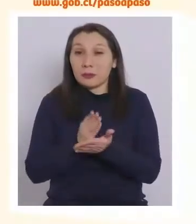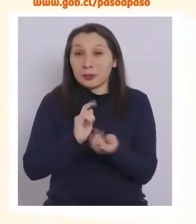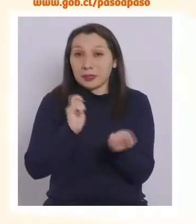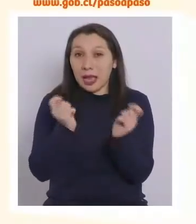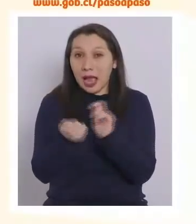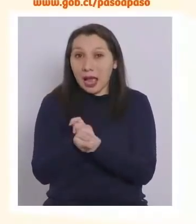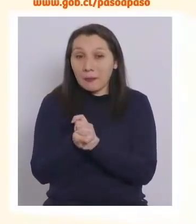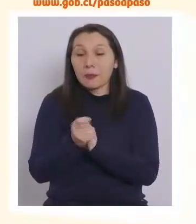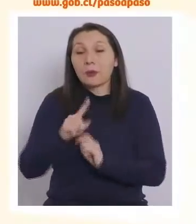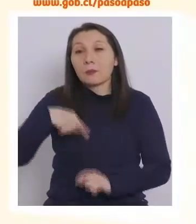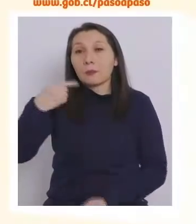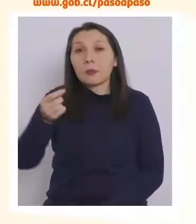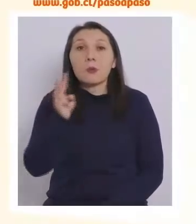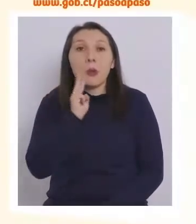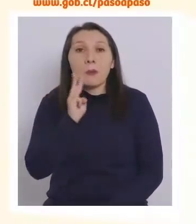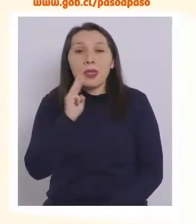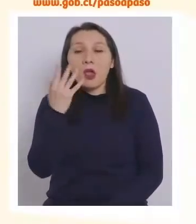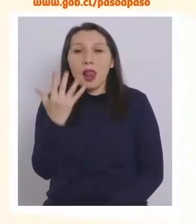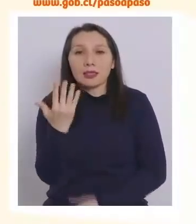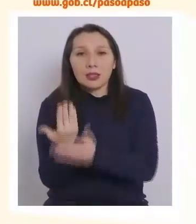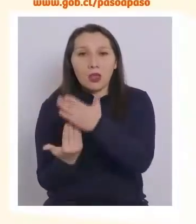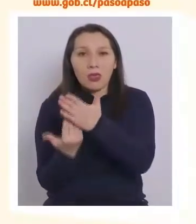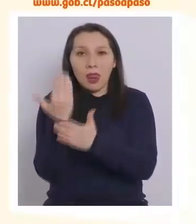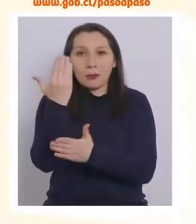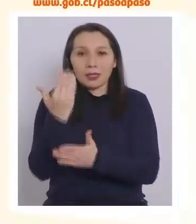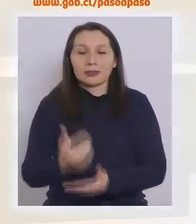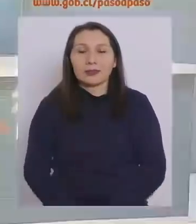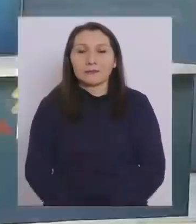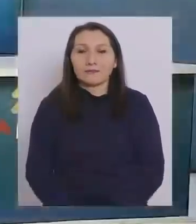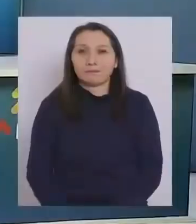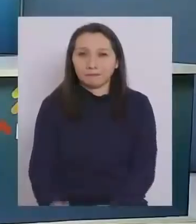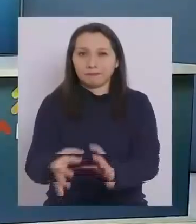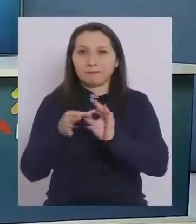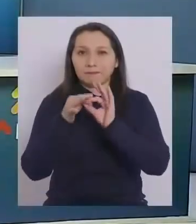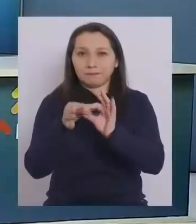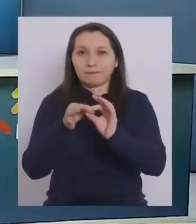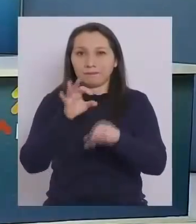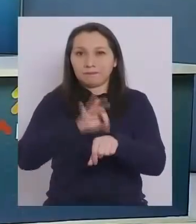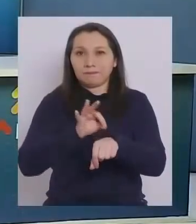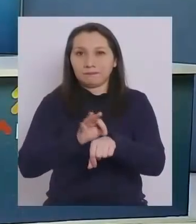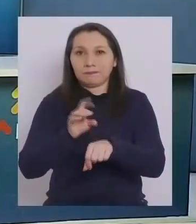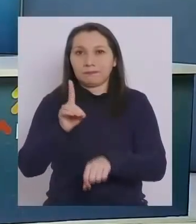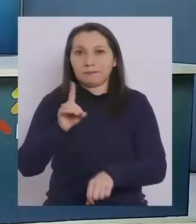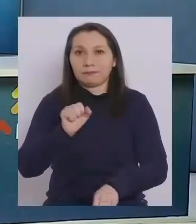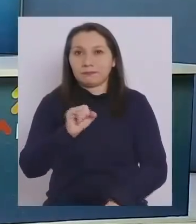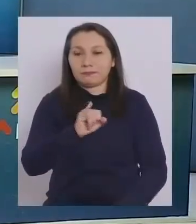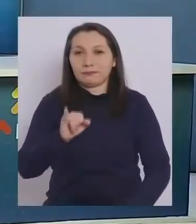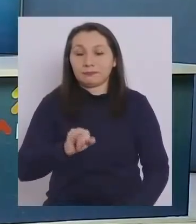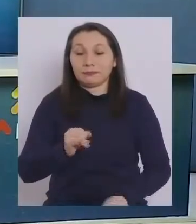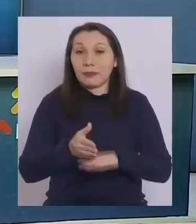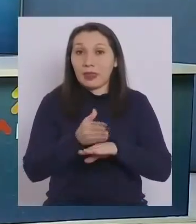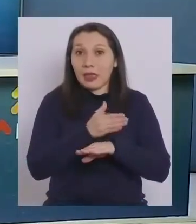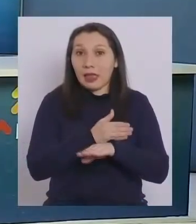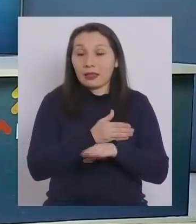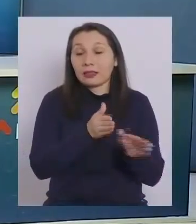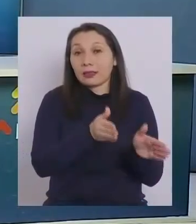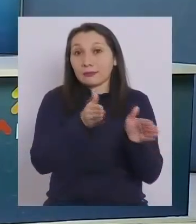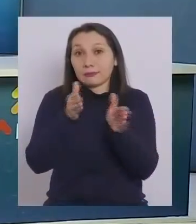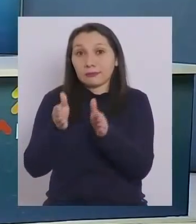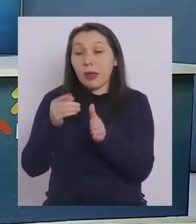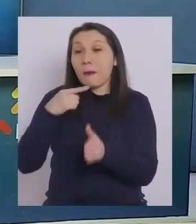a partir del día miércoles a las cinco de la mañana. Muchas gracias, doctora Daza. Antes de pasar a las